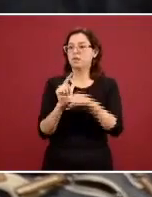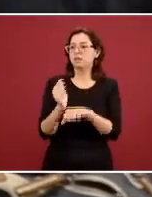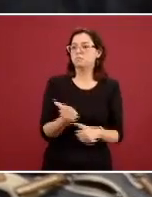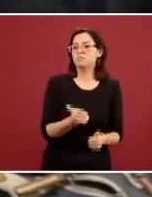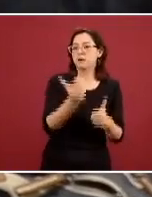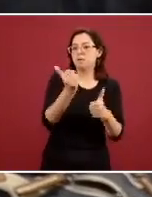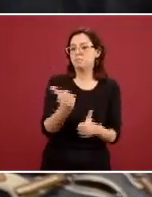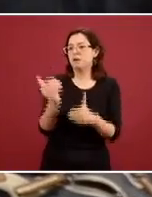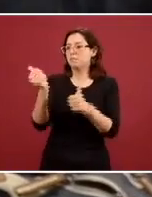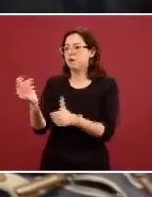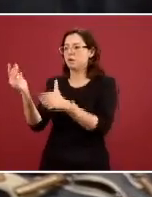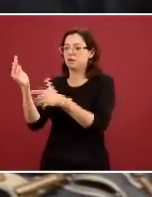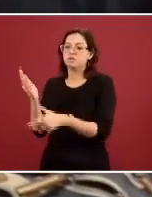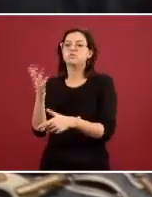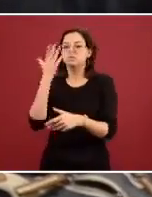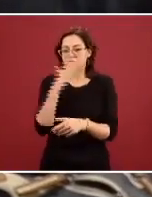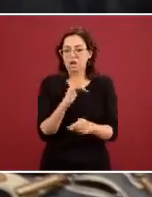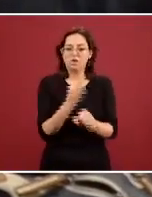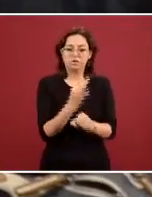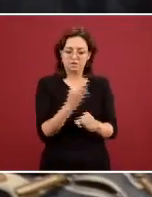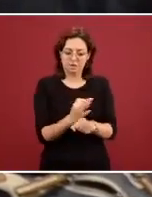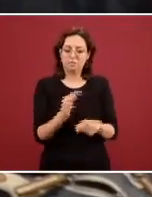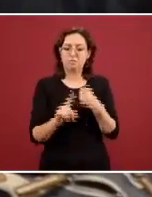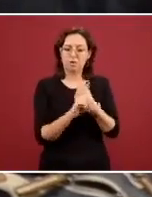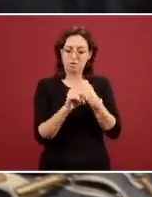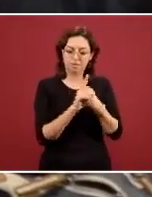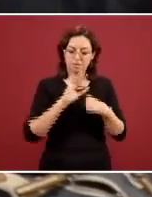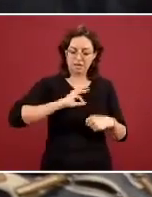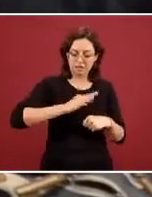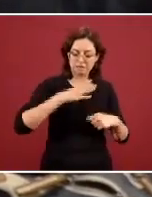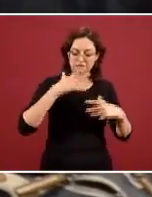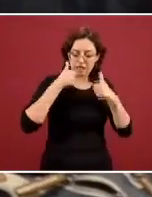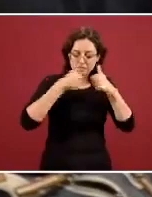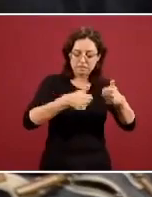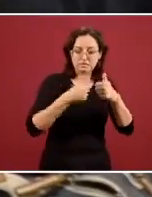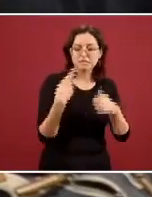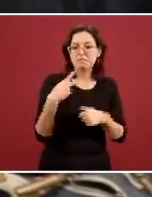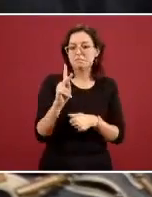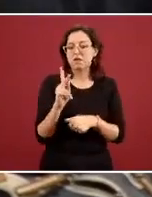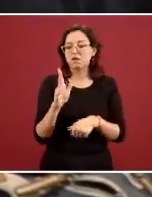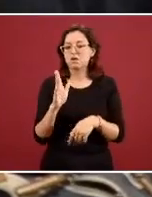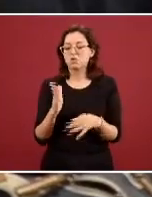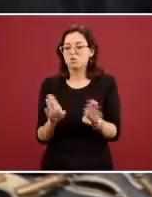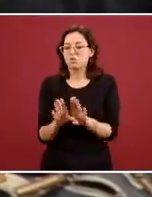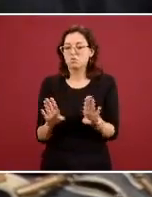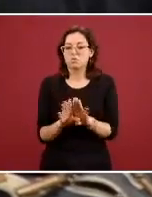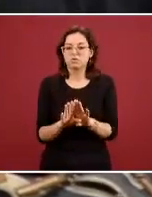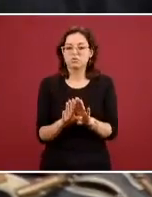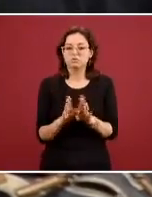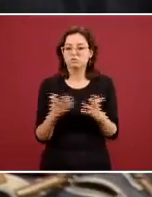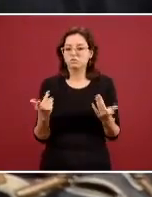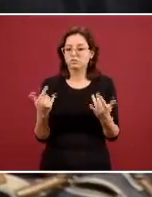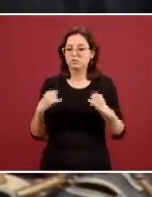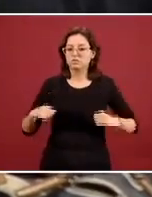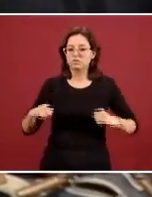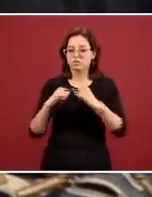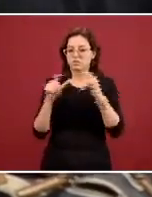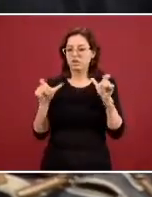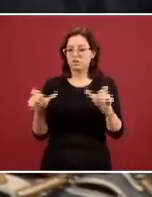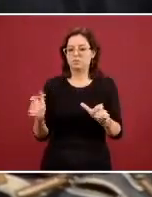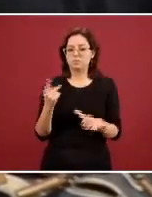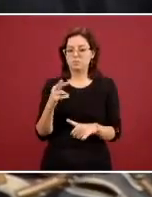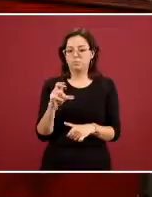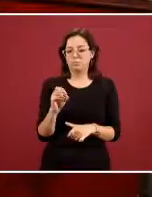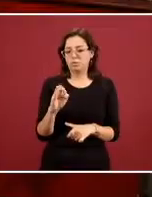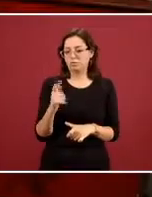México? sé que lo importante ahorita es atender la pandemia pero ¿qué está haciendo en ese sentido? fortalecer las instituciones como Profepa que vimos